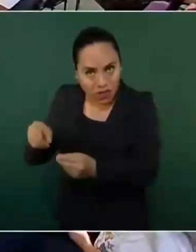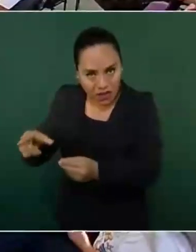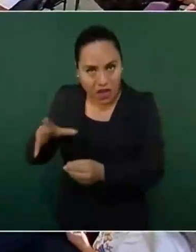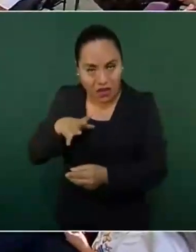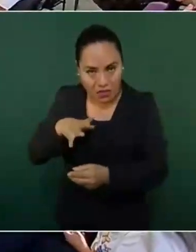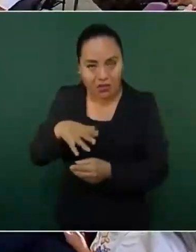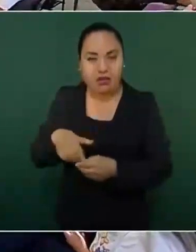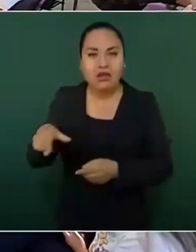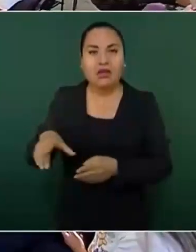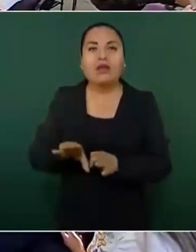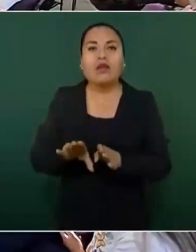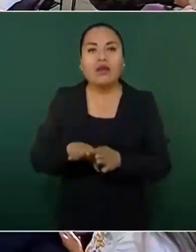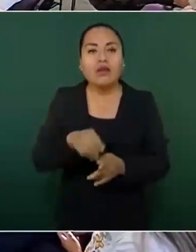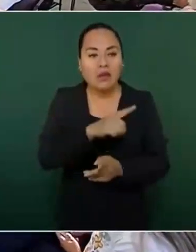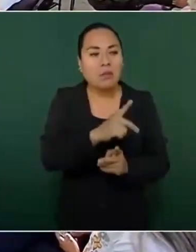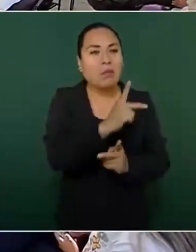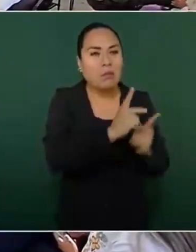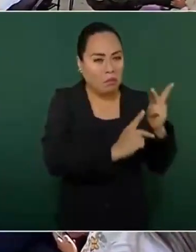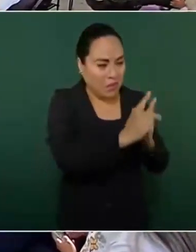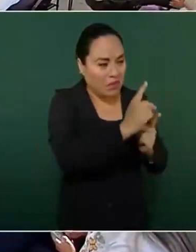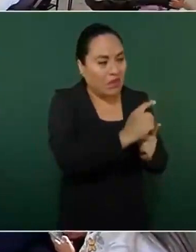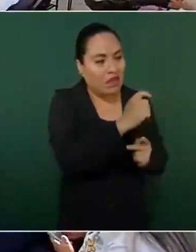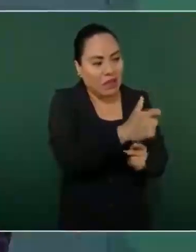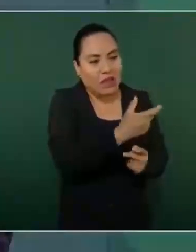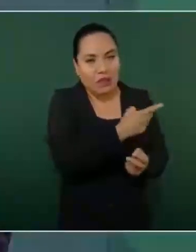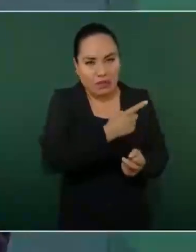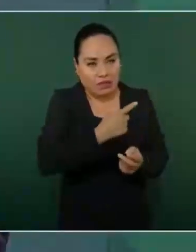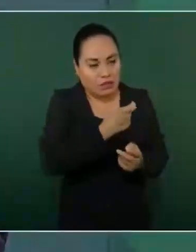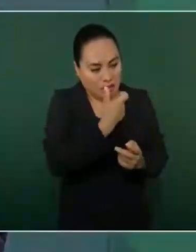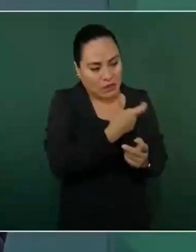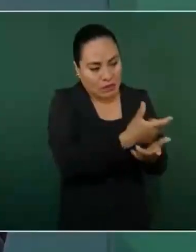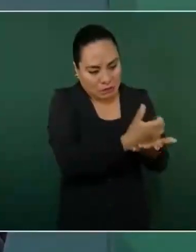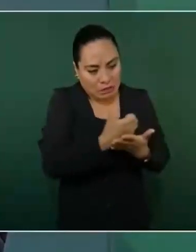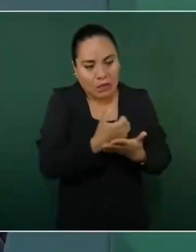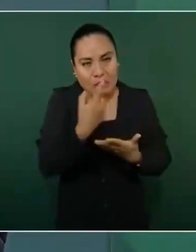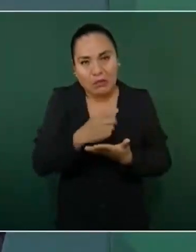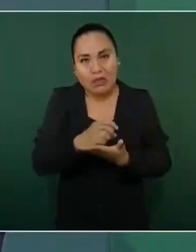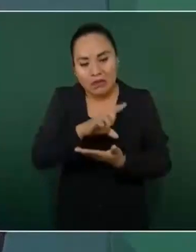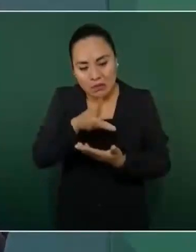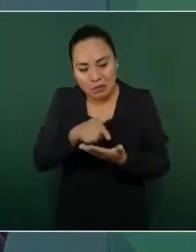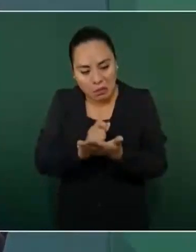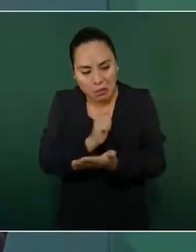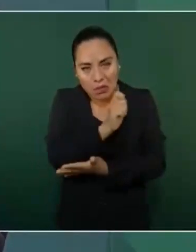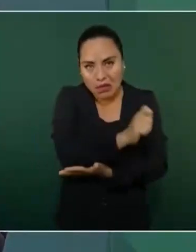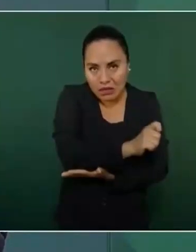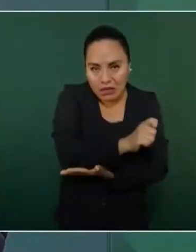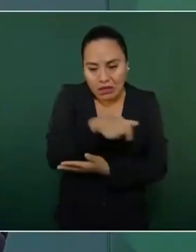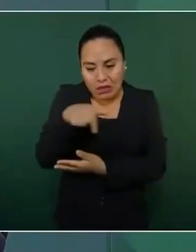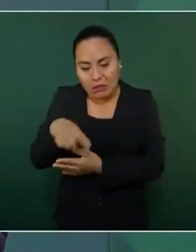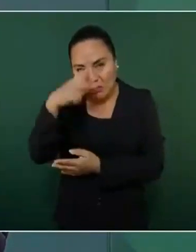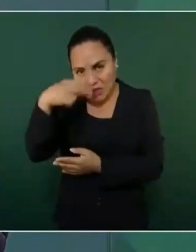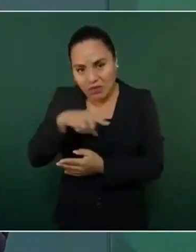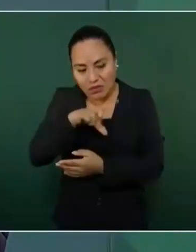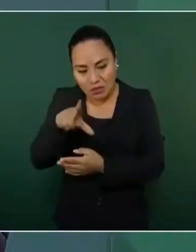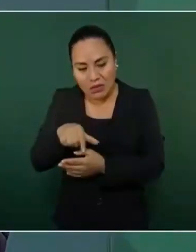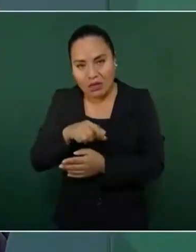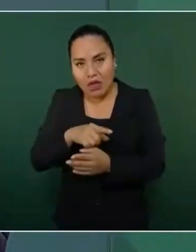es presupuesto público. No estamos endeudando al país